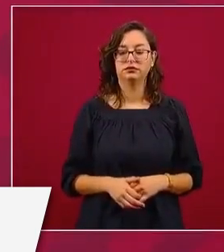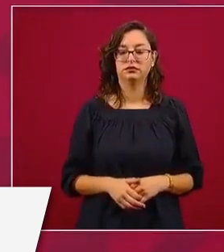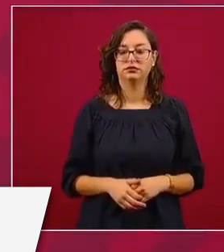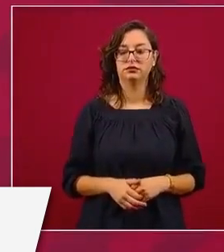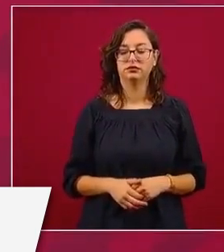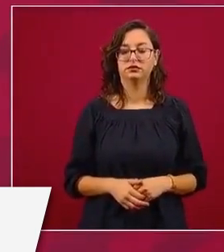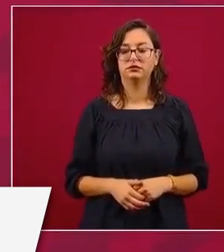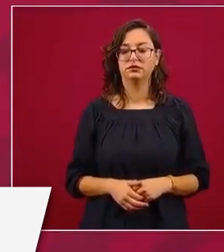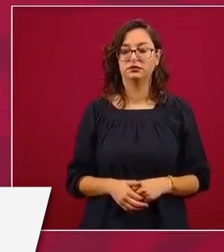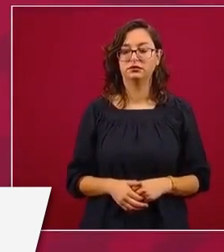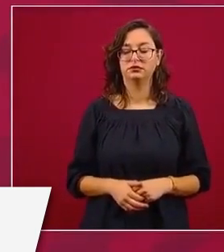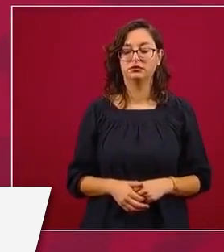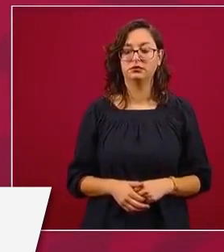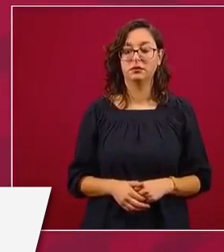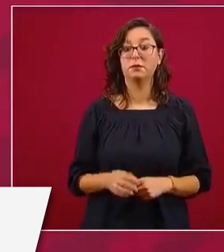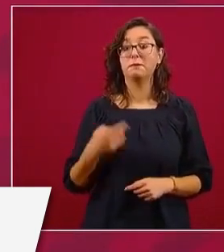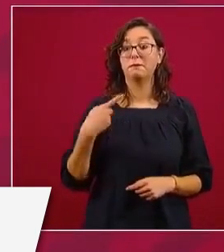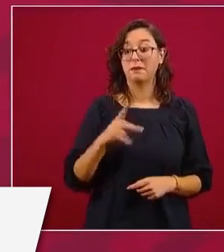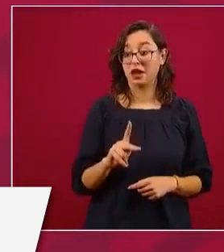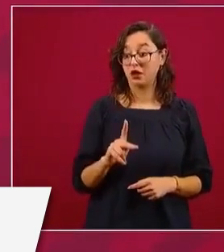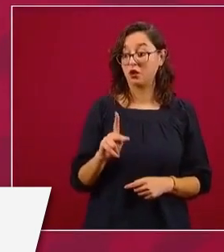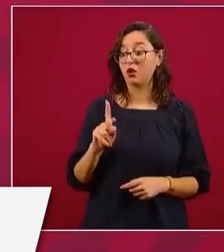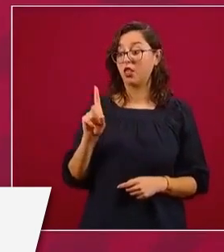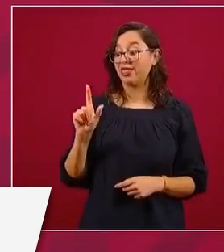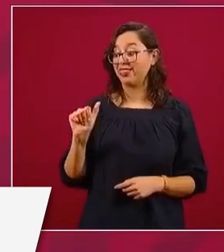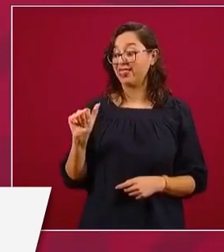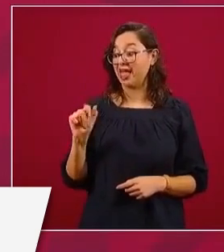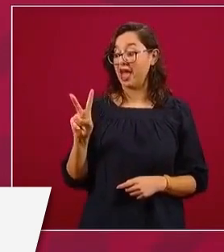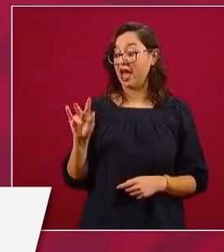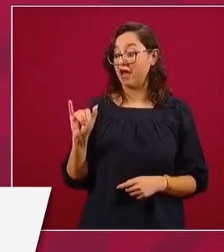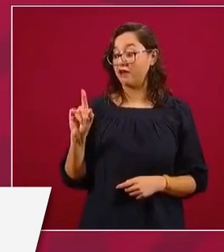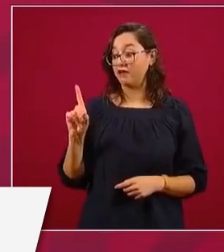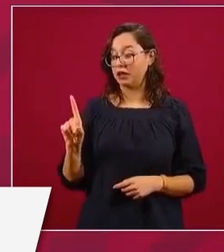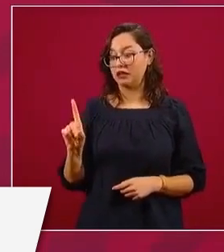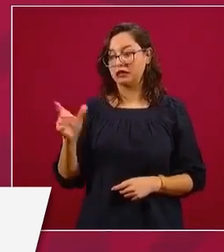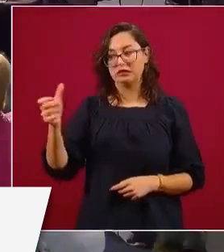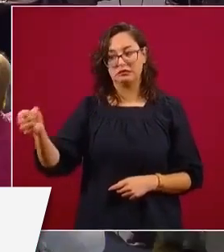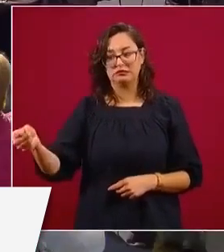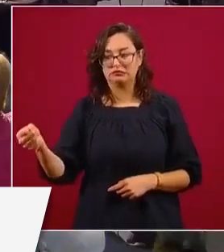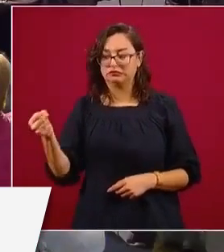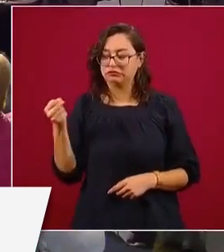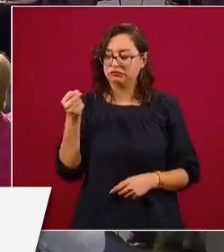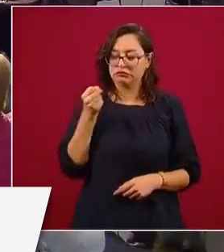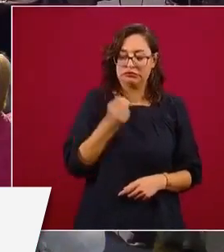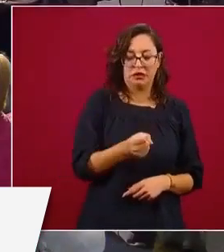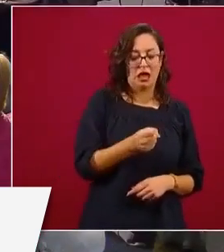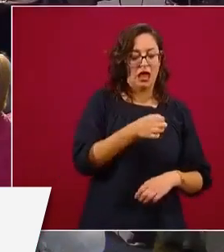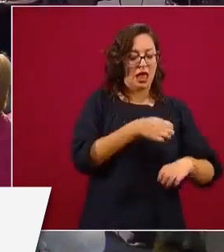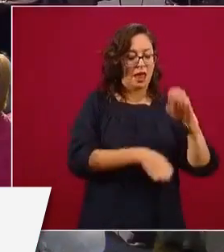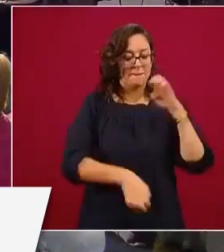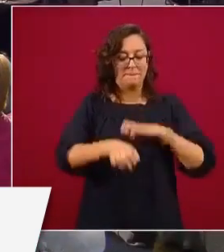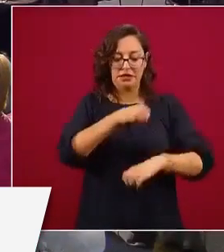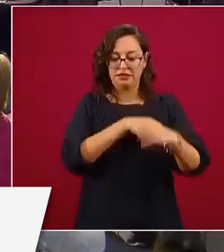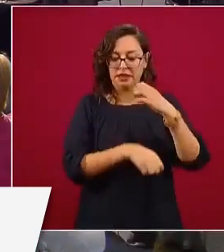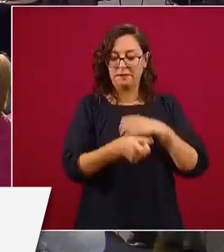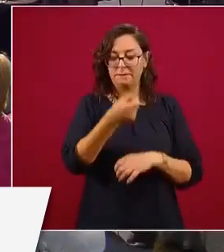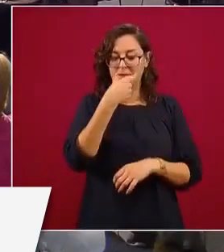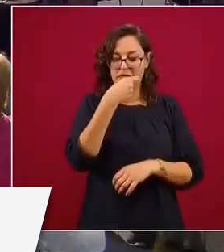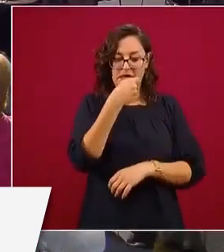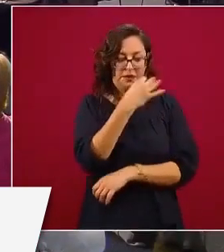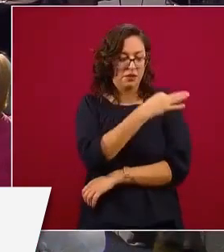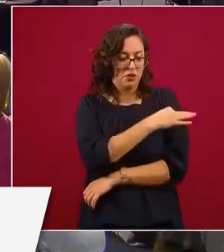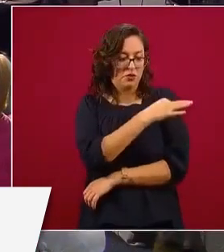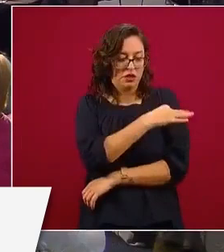y ponerlo en la empresa esta de distribución de medicamentos, de